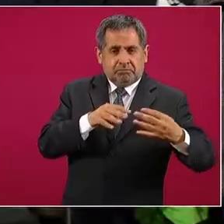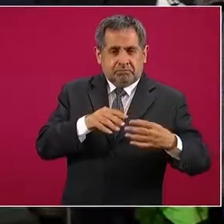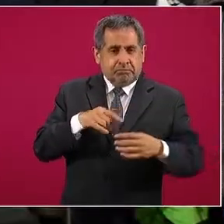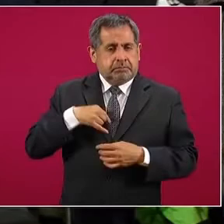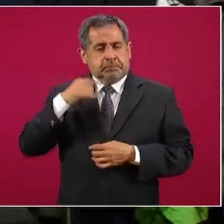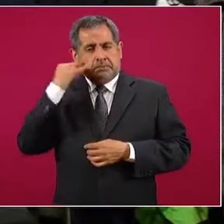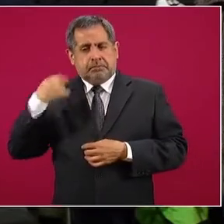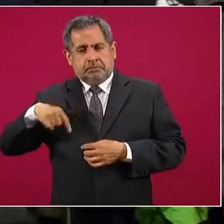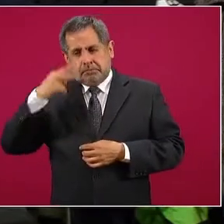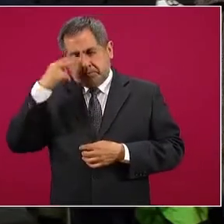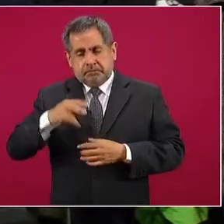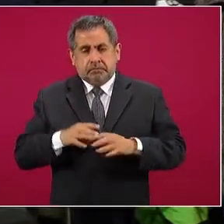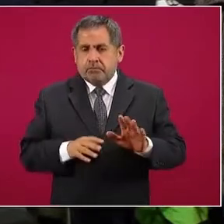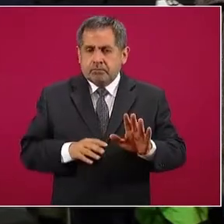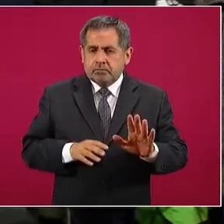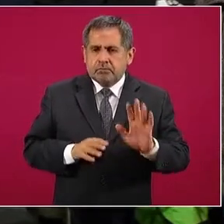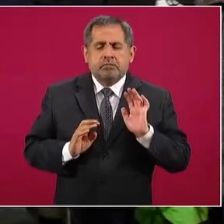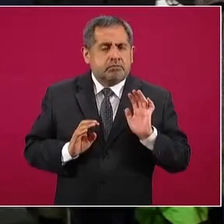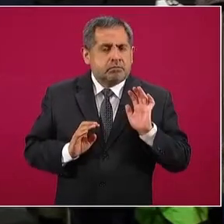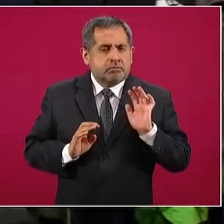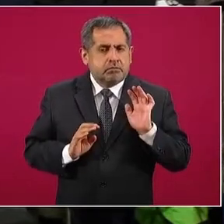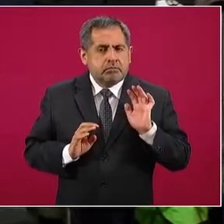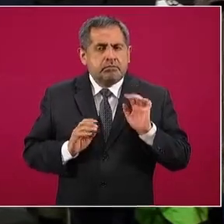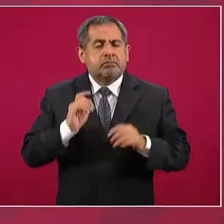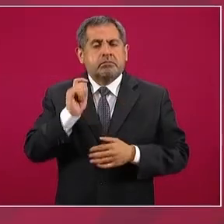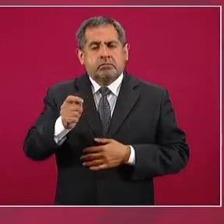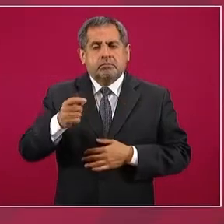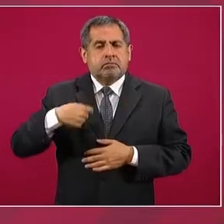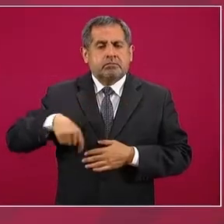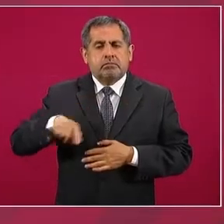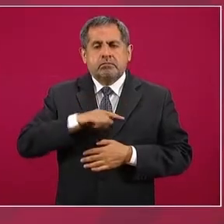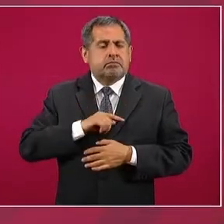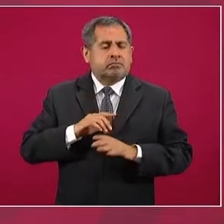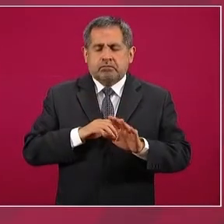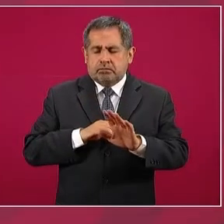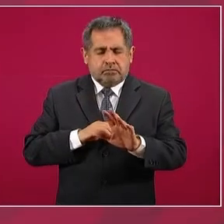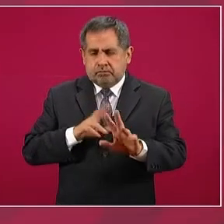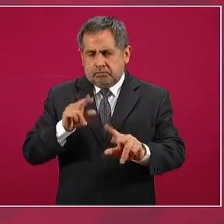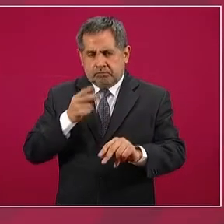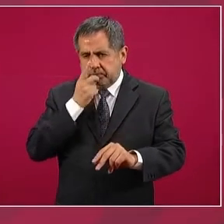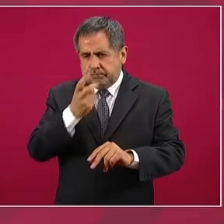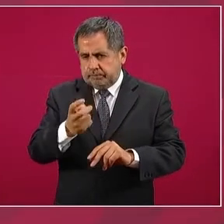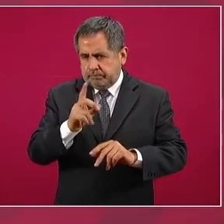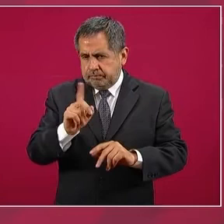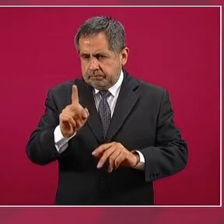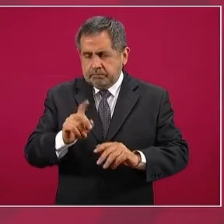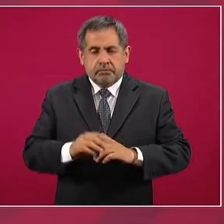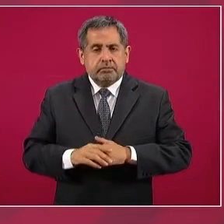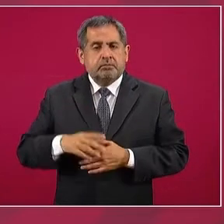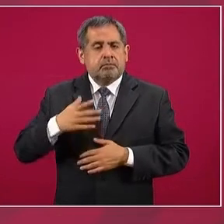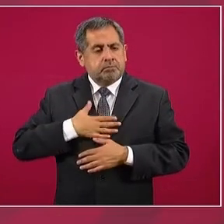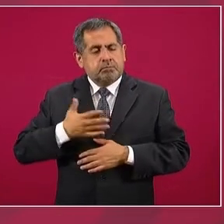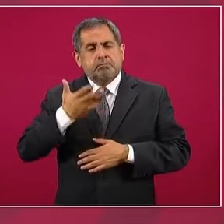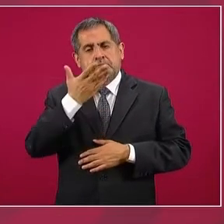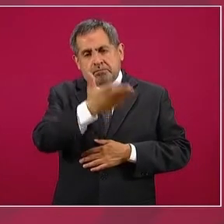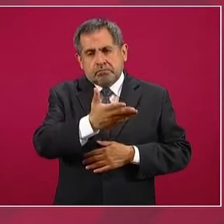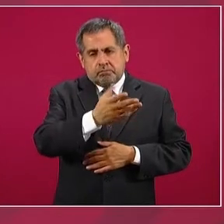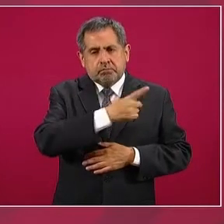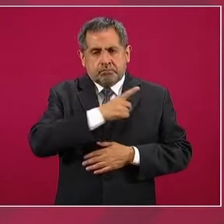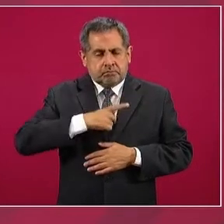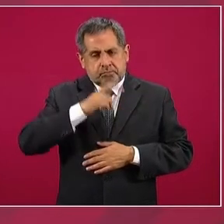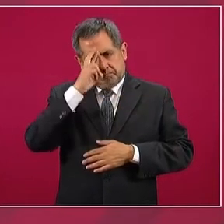a México. No, sencillamente nosotros lo que pedimos es que se